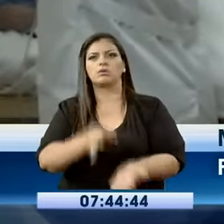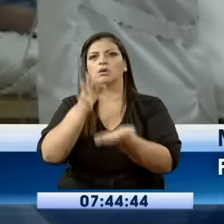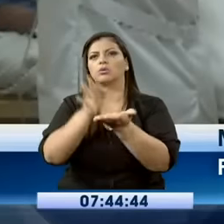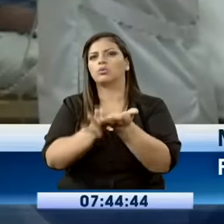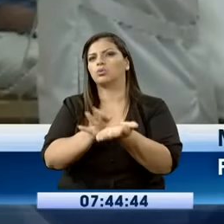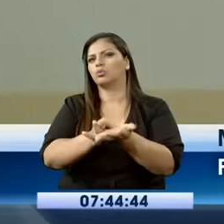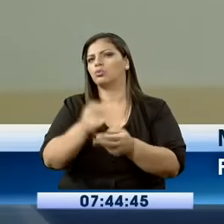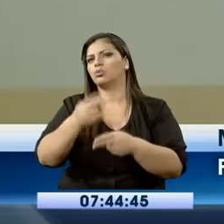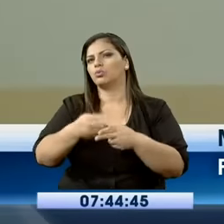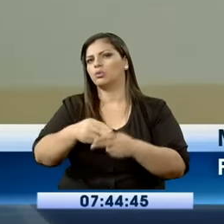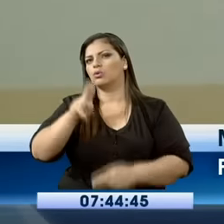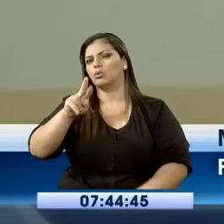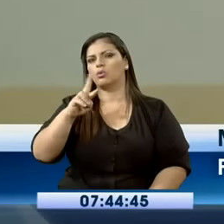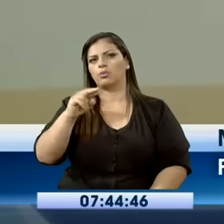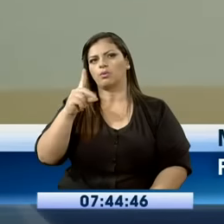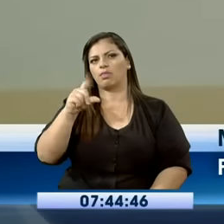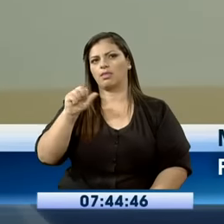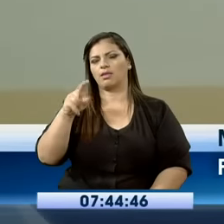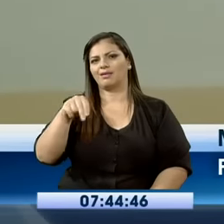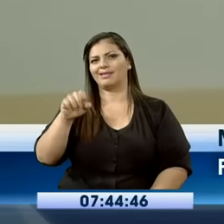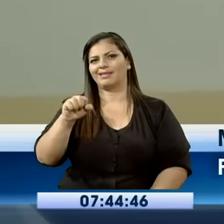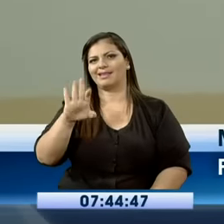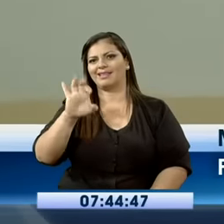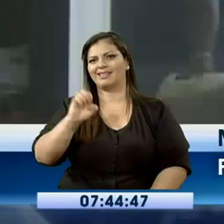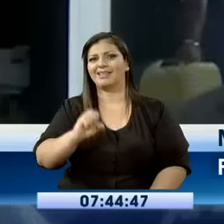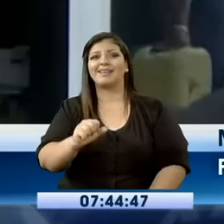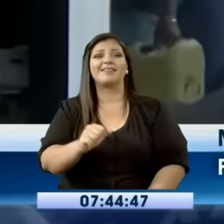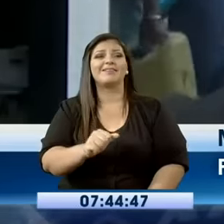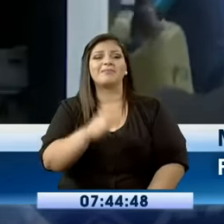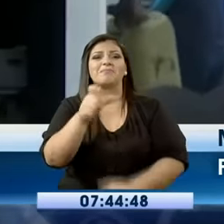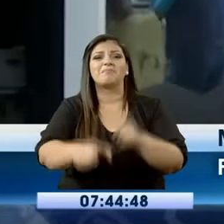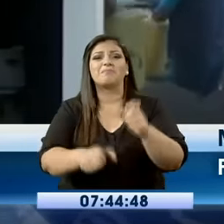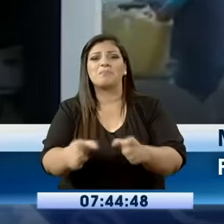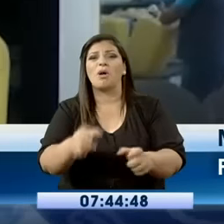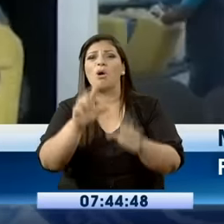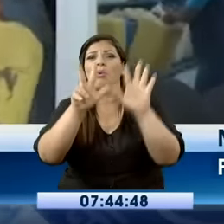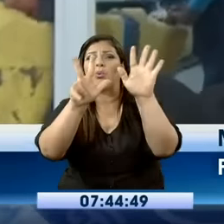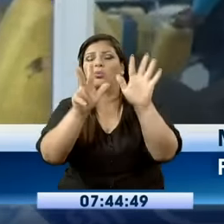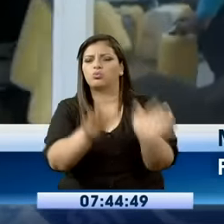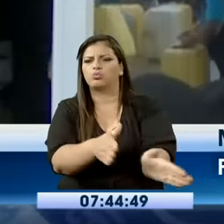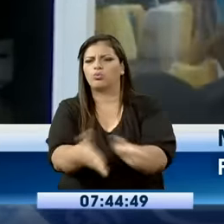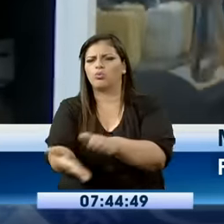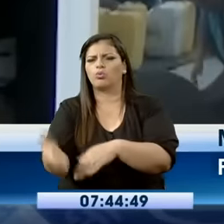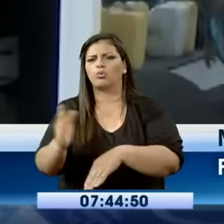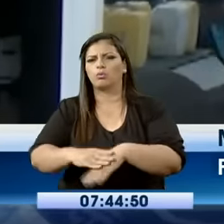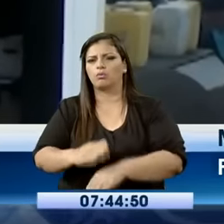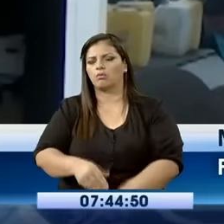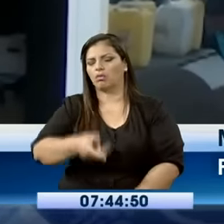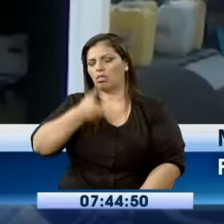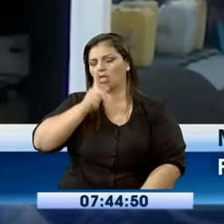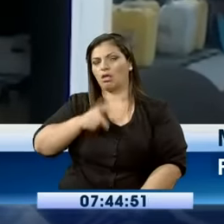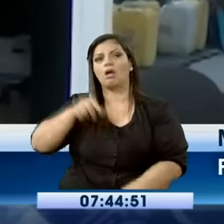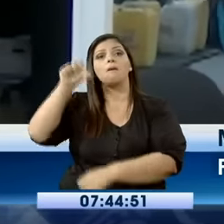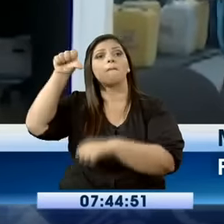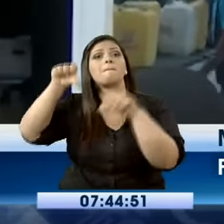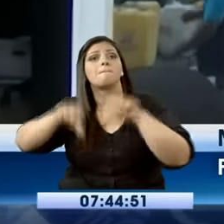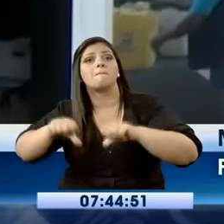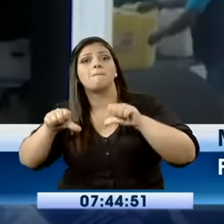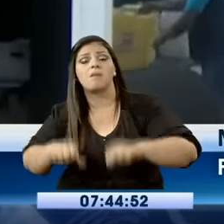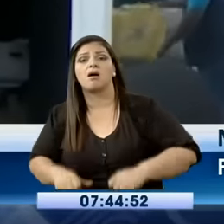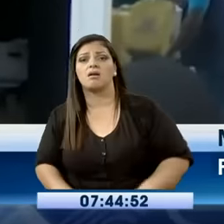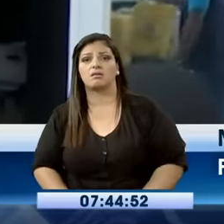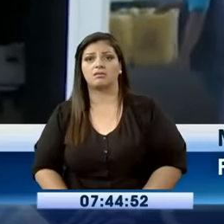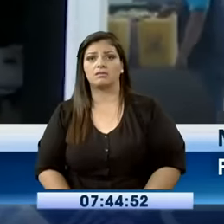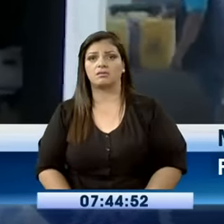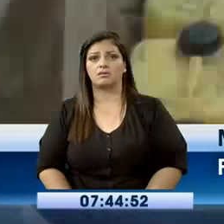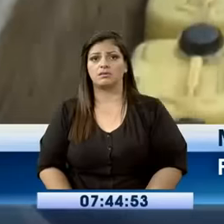cobró la vida de ocho personas y dejó secuelas en otras más. Se realizan continuamente operativos, pero en esta ocasión es bastante la cantidad, son